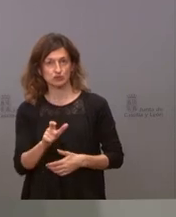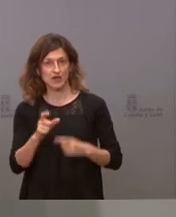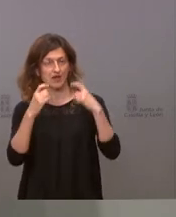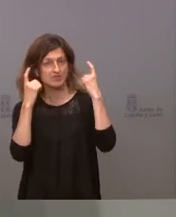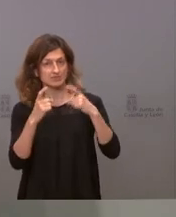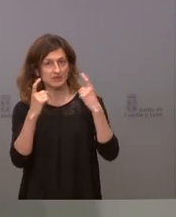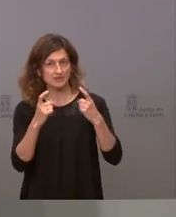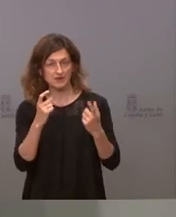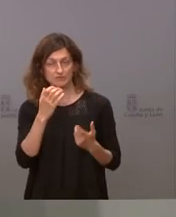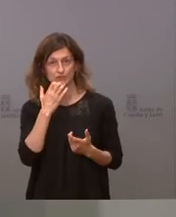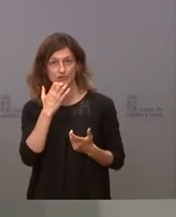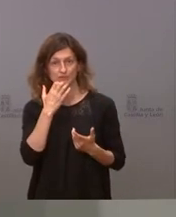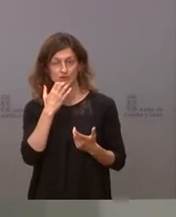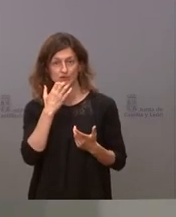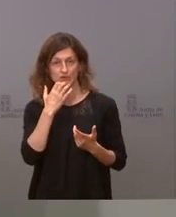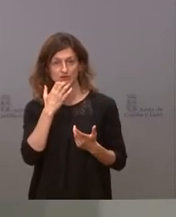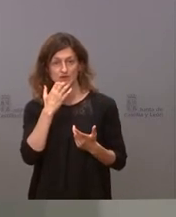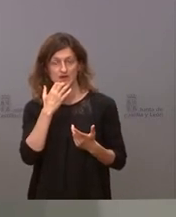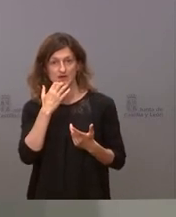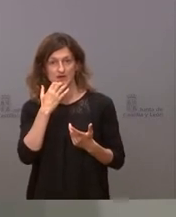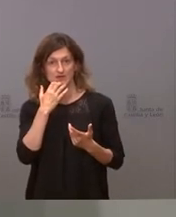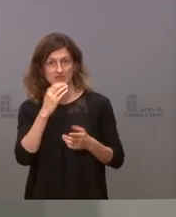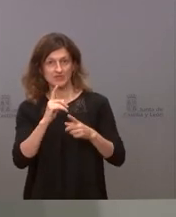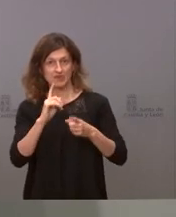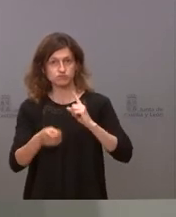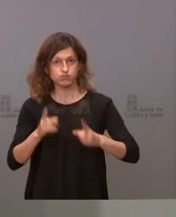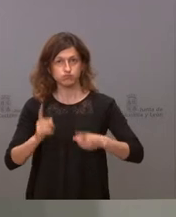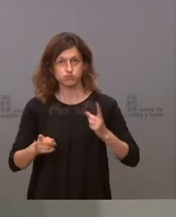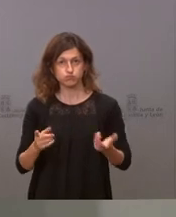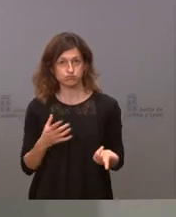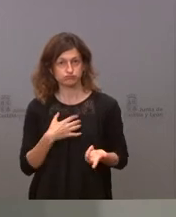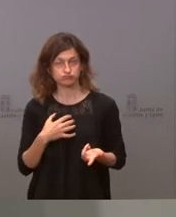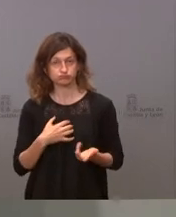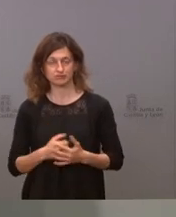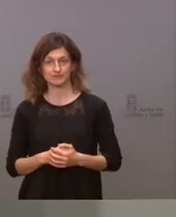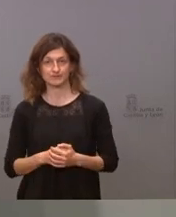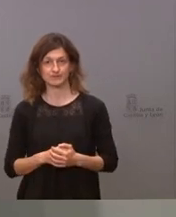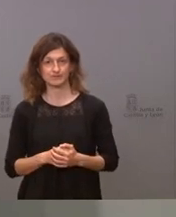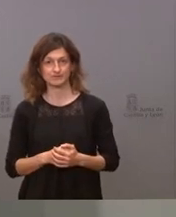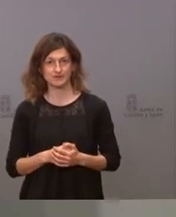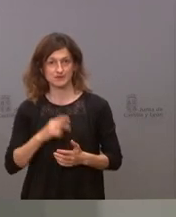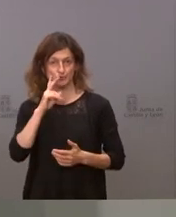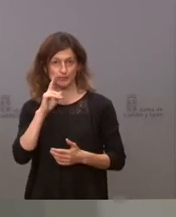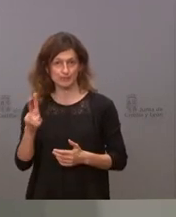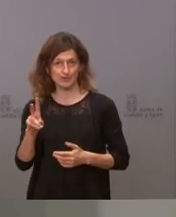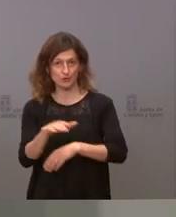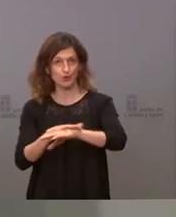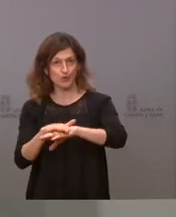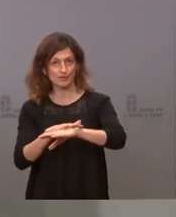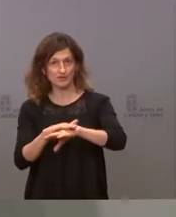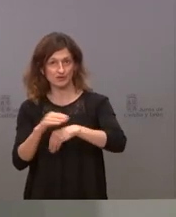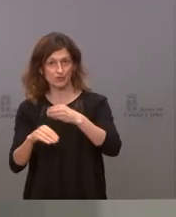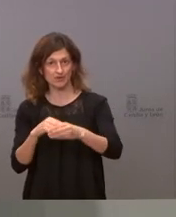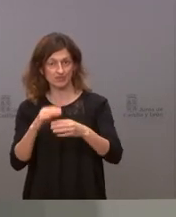en esta pendiente hacia el autoritarismo en la que se está deslizando el gobierno y